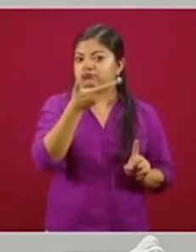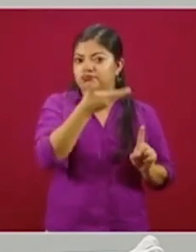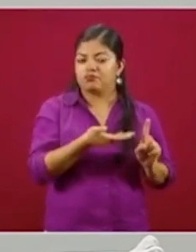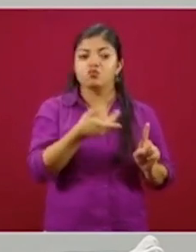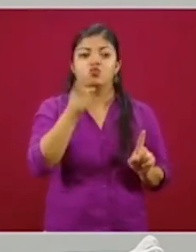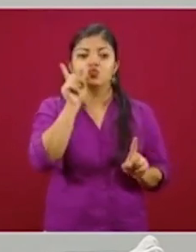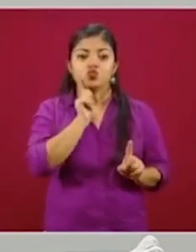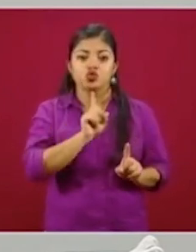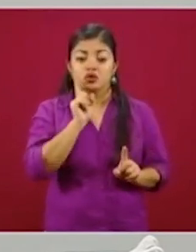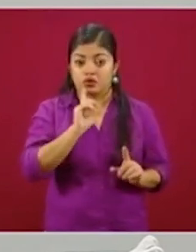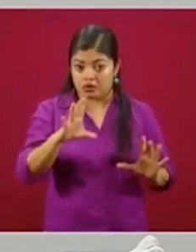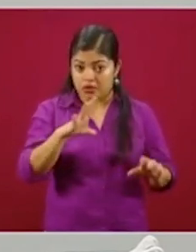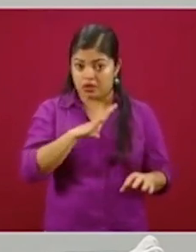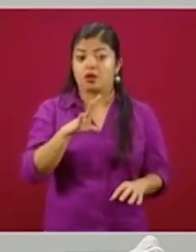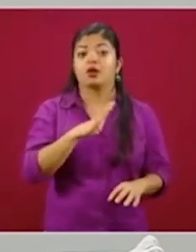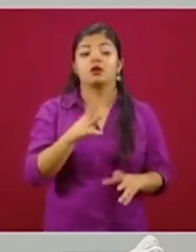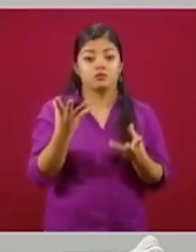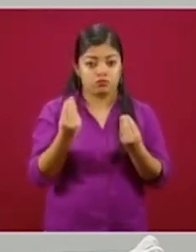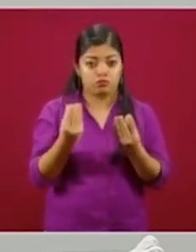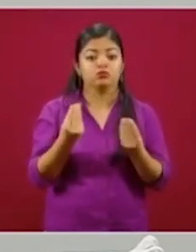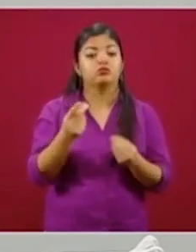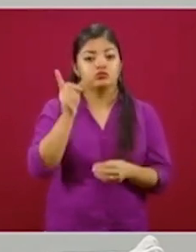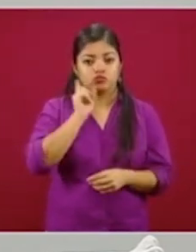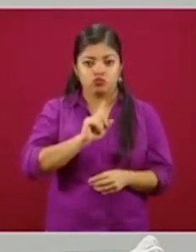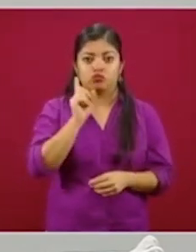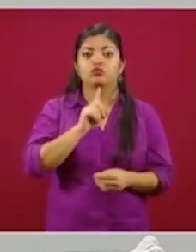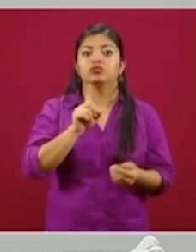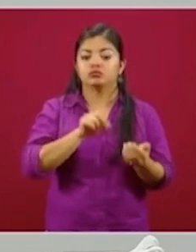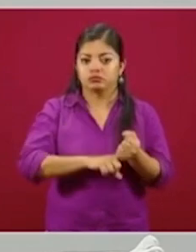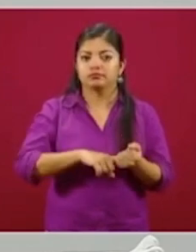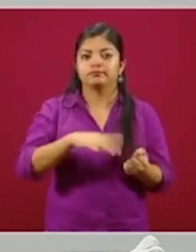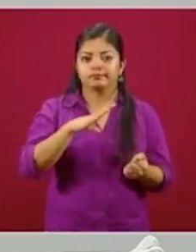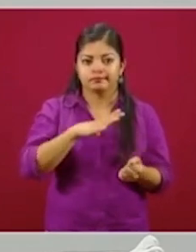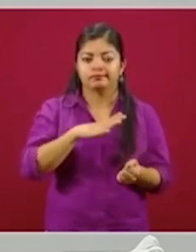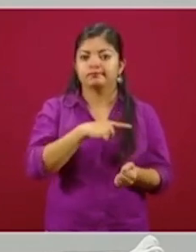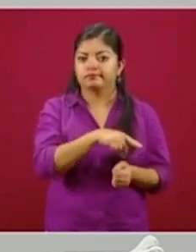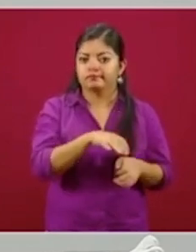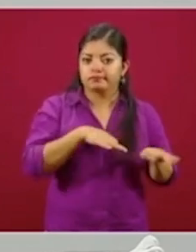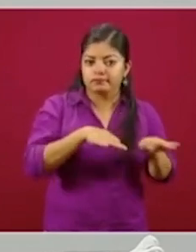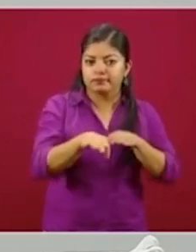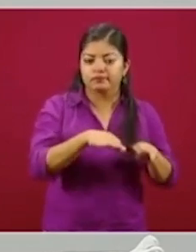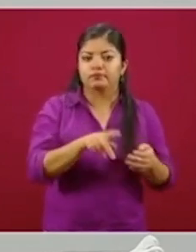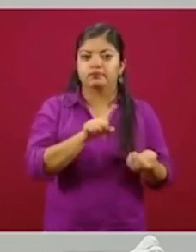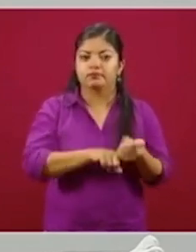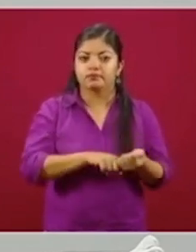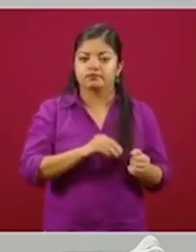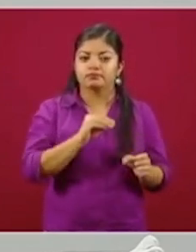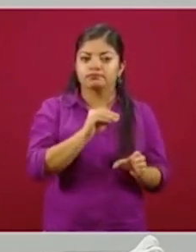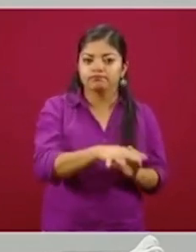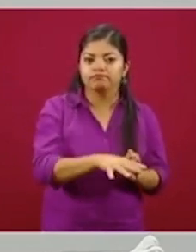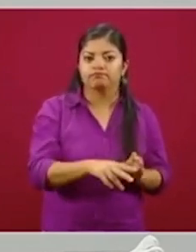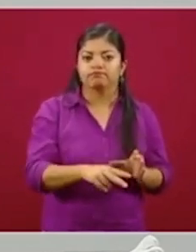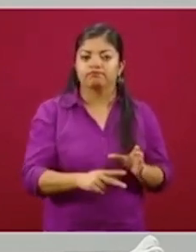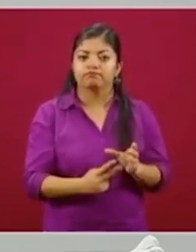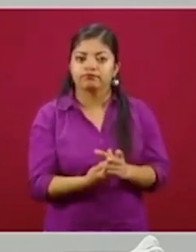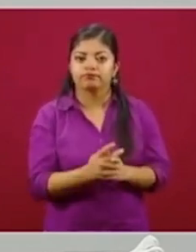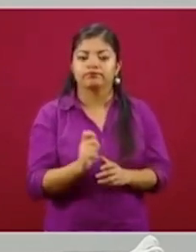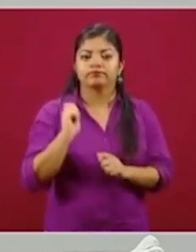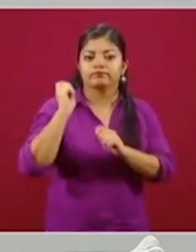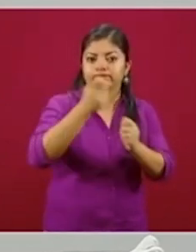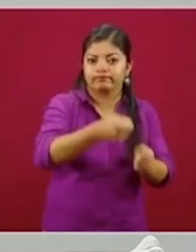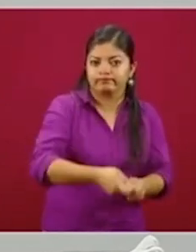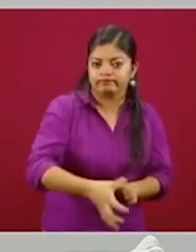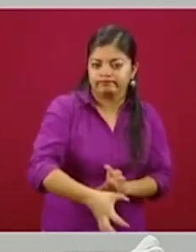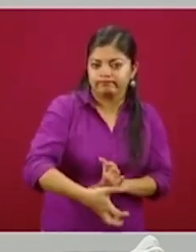hay muchas mujeres que participan en todos los niveles y en todas las etapas de la actividad, desde la siembra, la captura, la cosecha,